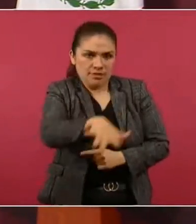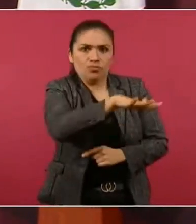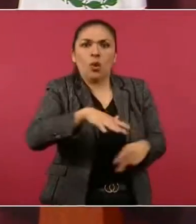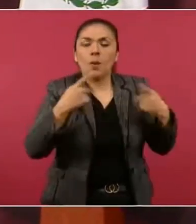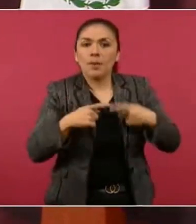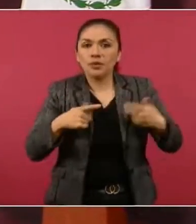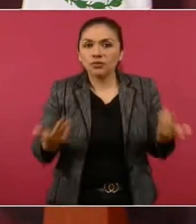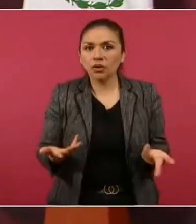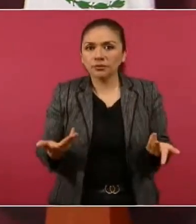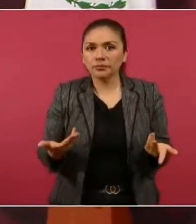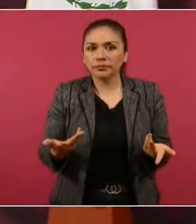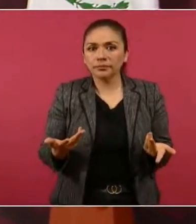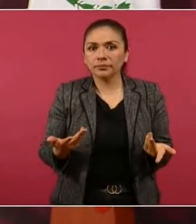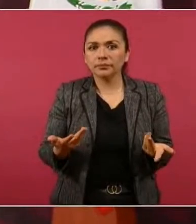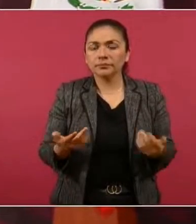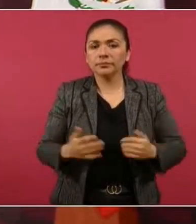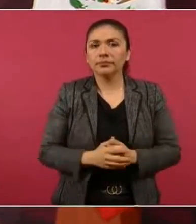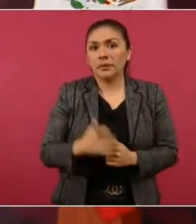No aumenta